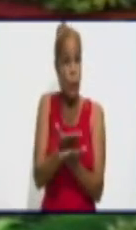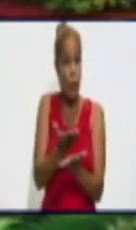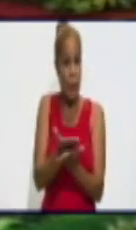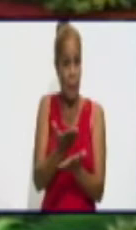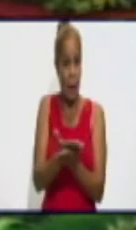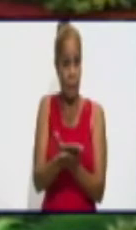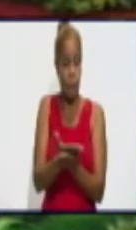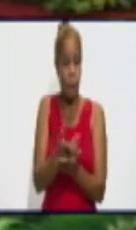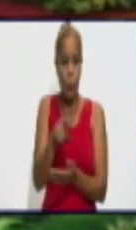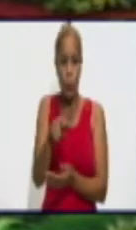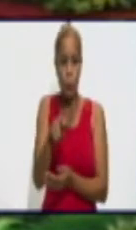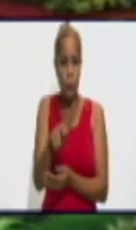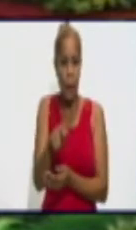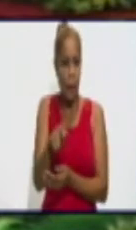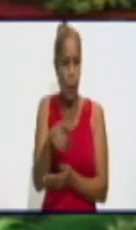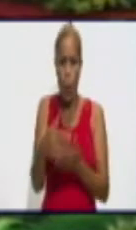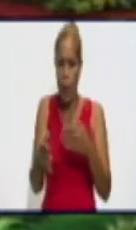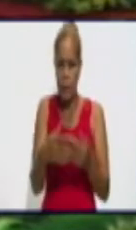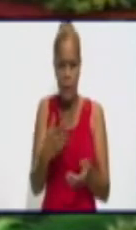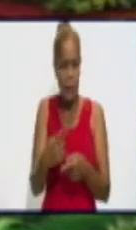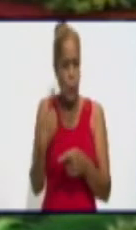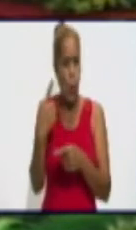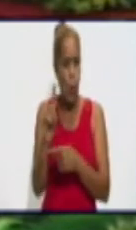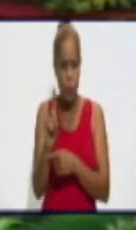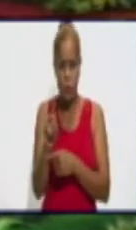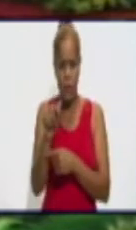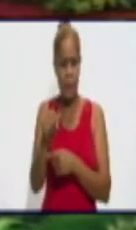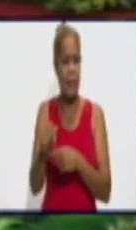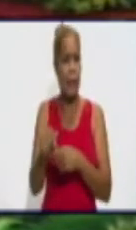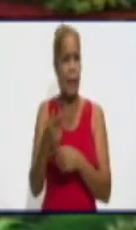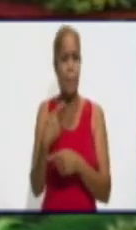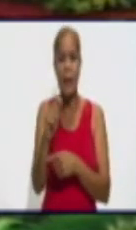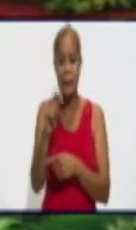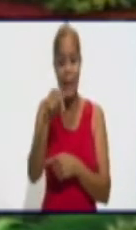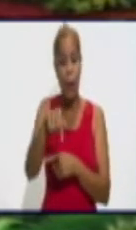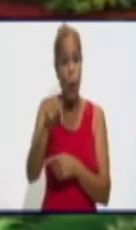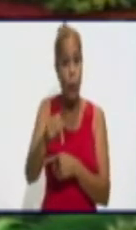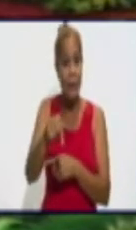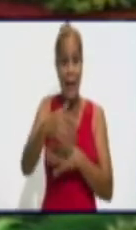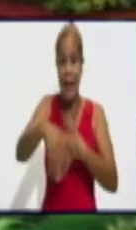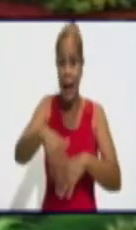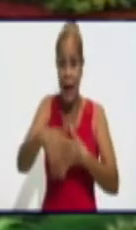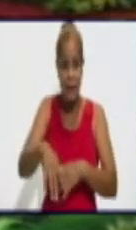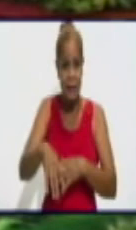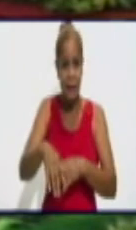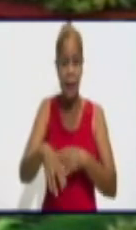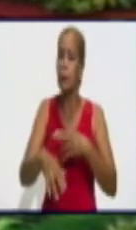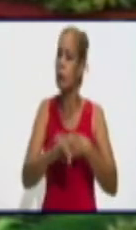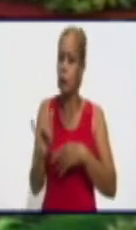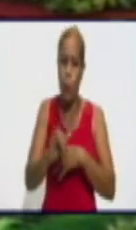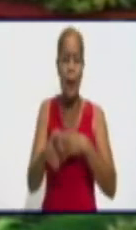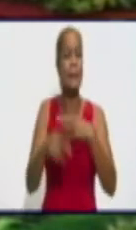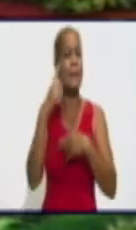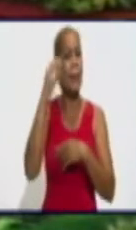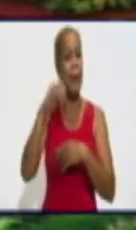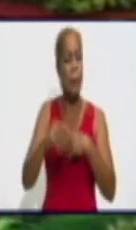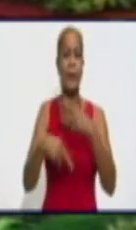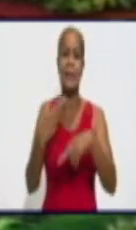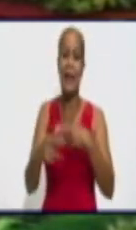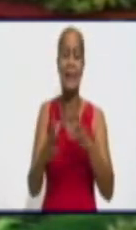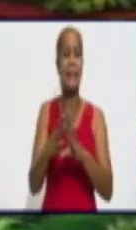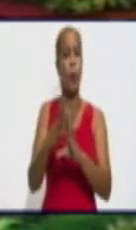se hace una cola y no hay distanciamiento físico. Dígame usted pollo, y más para tantas bodegas en un solo lugar.